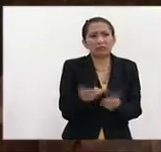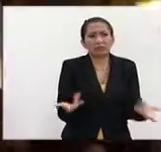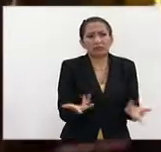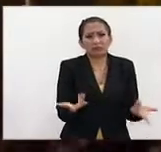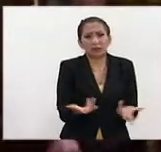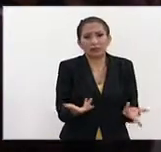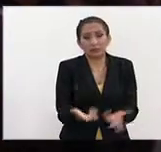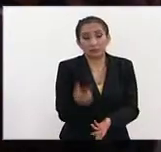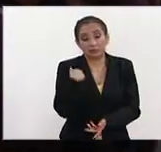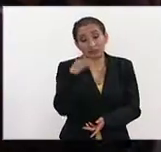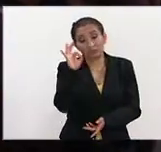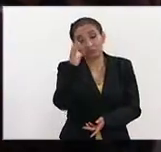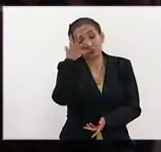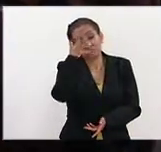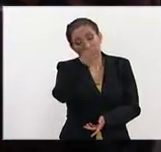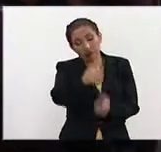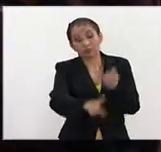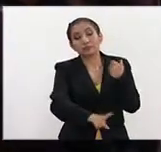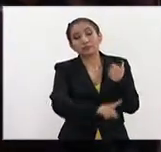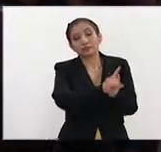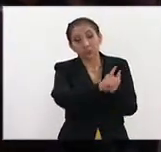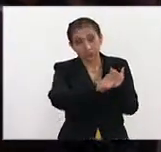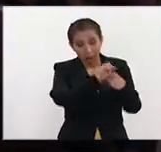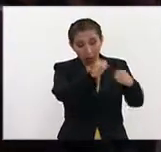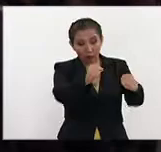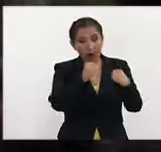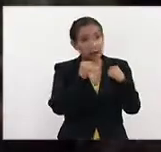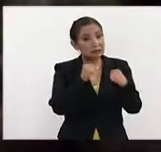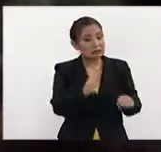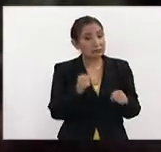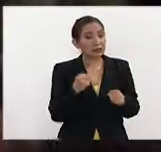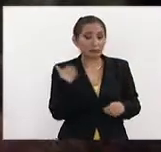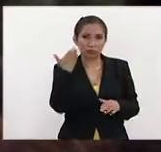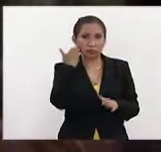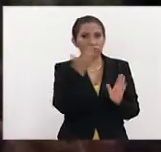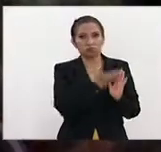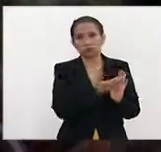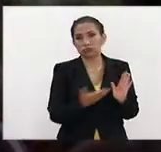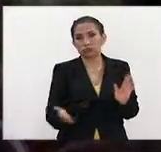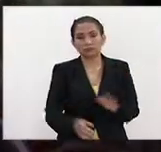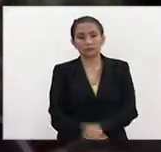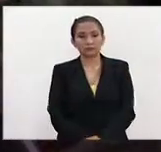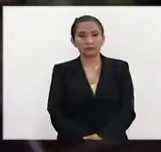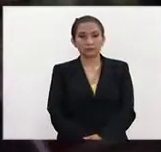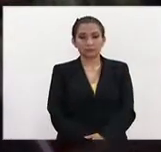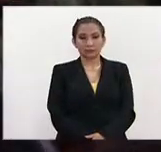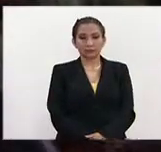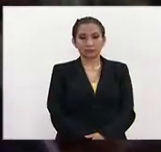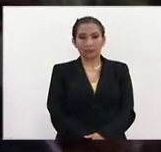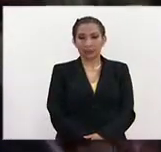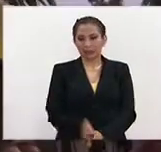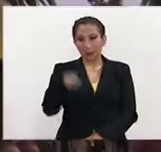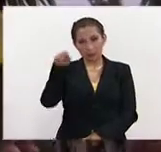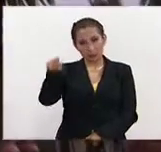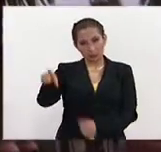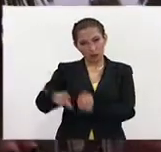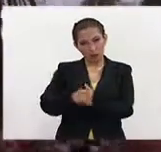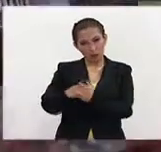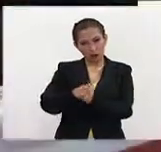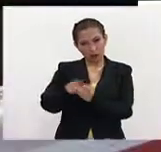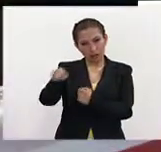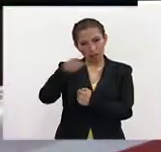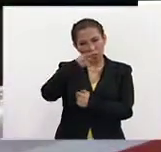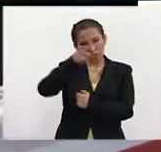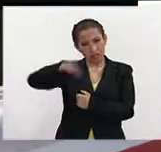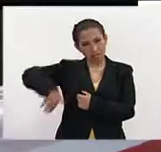la predicción sería la de un conflicto caliente y durante mucho tiempo. Dentro de este conflicto que estás